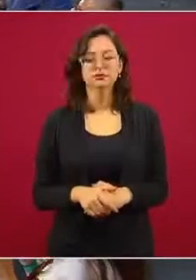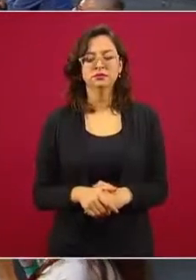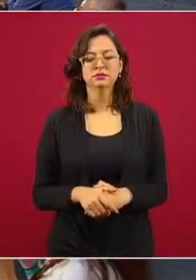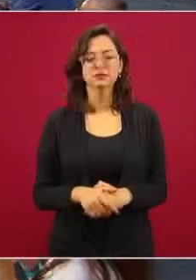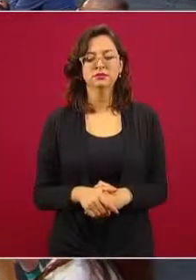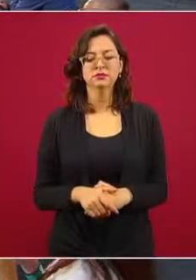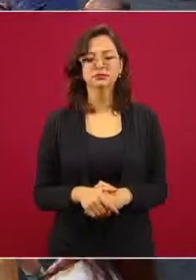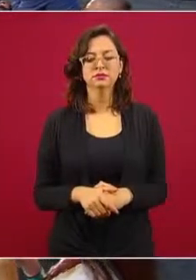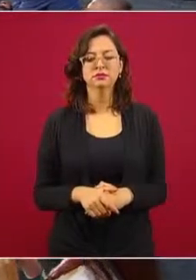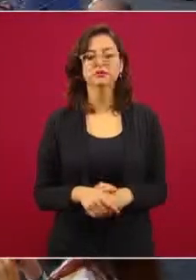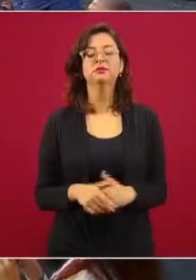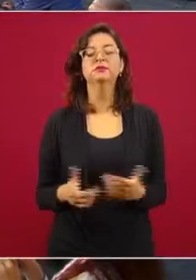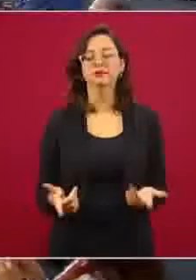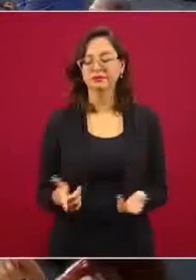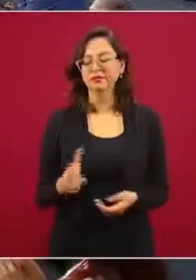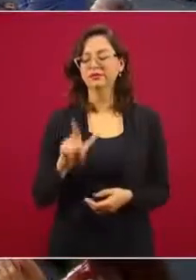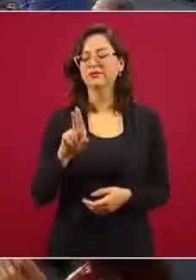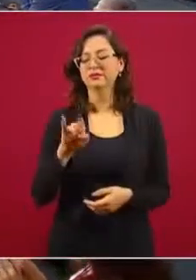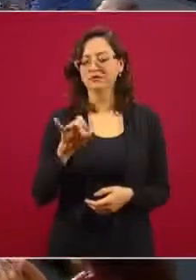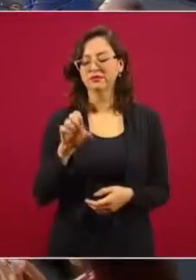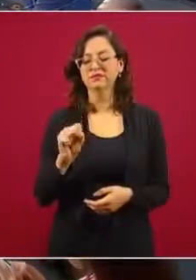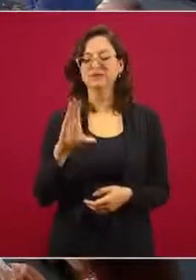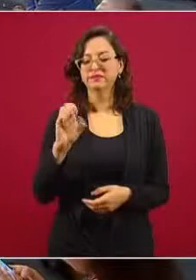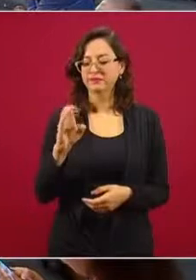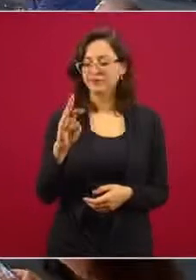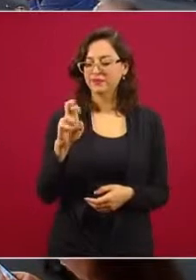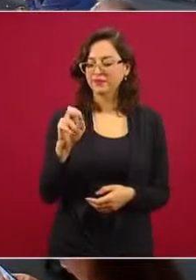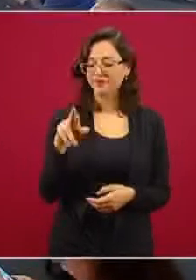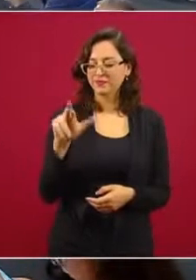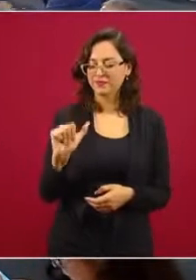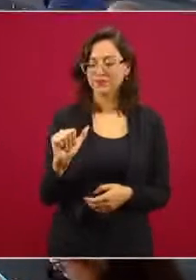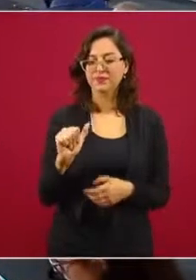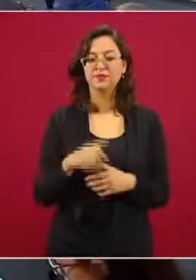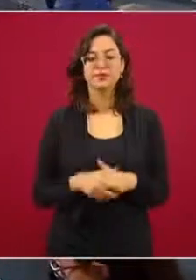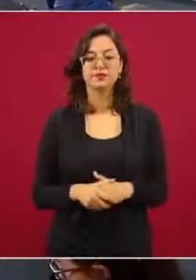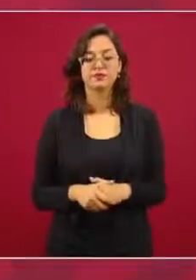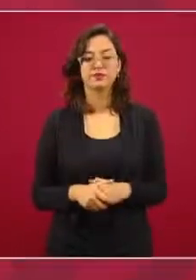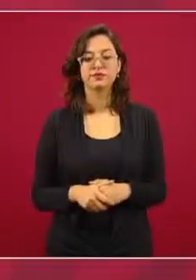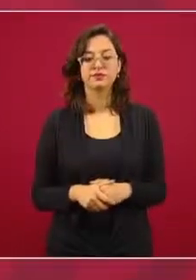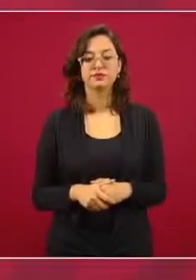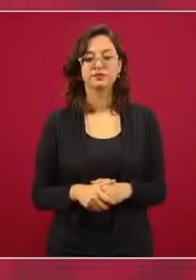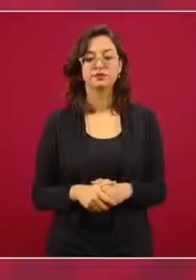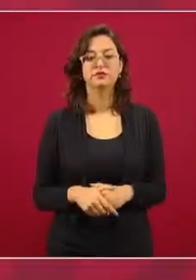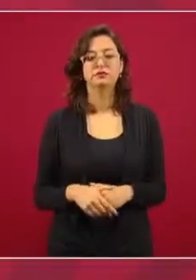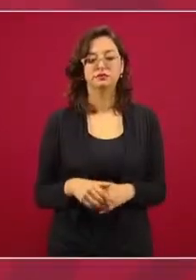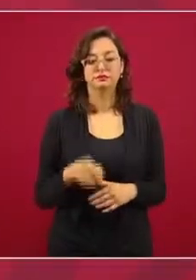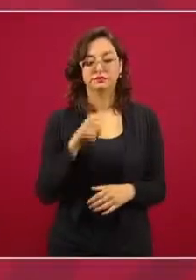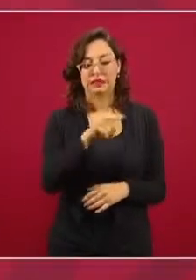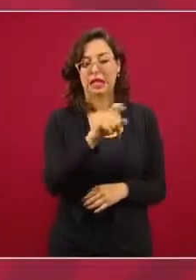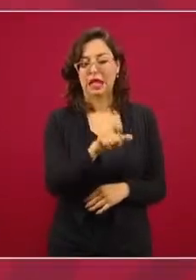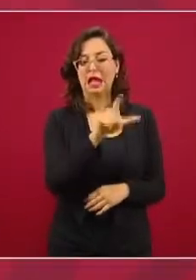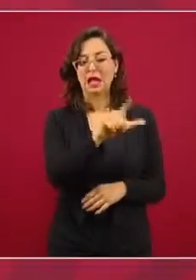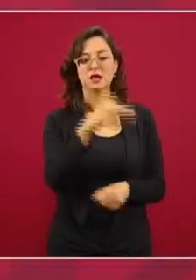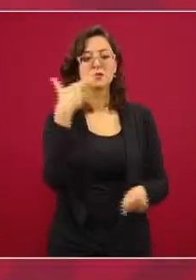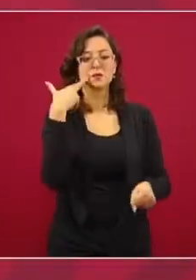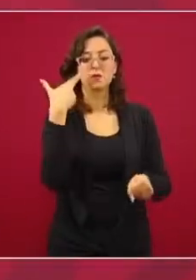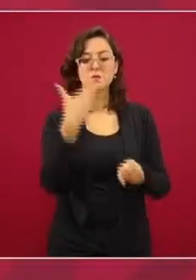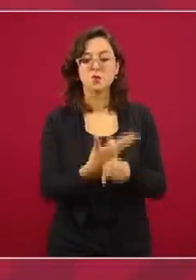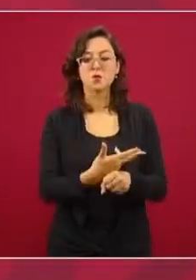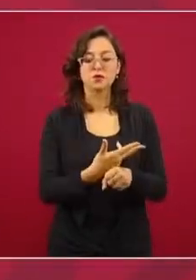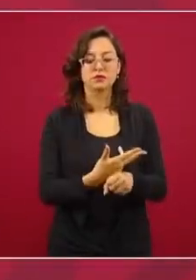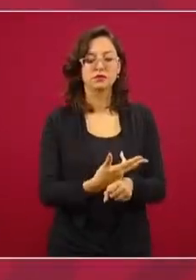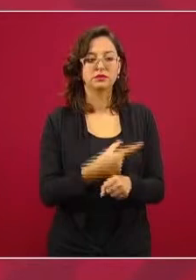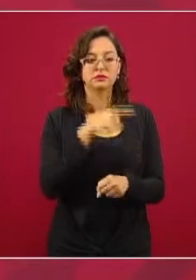Luis Cabrera, él se hizo cargo de